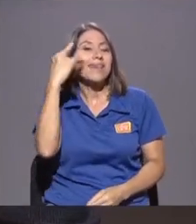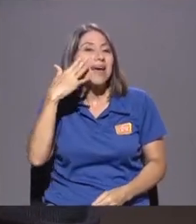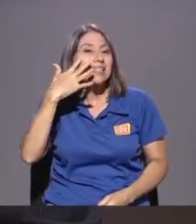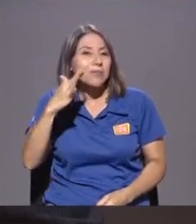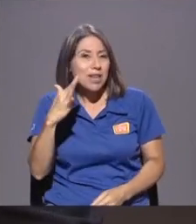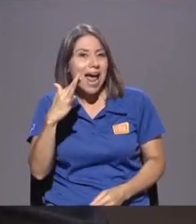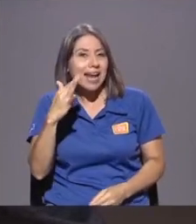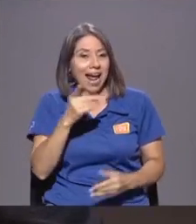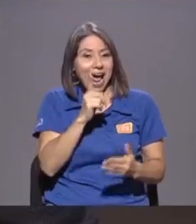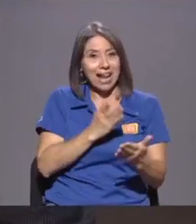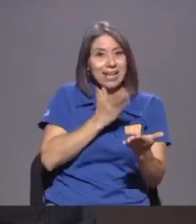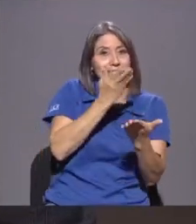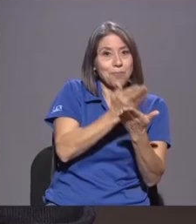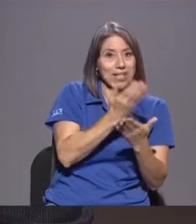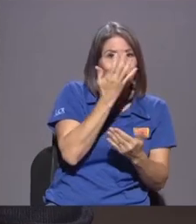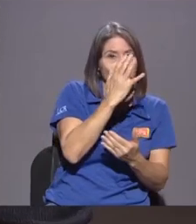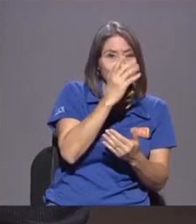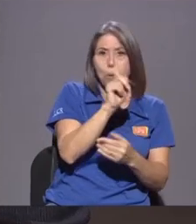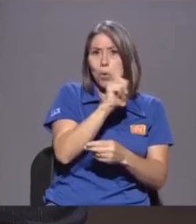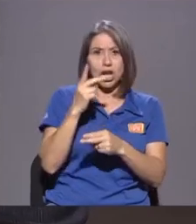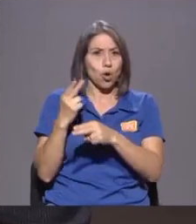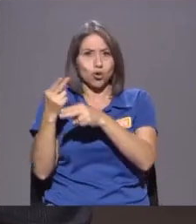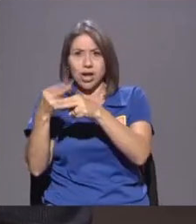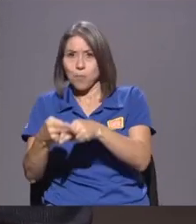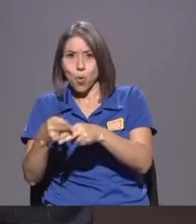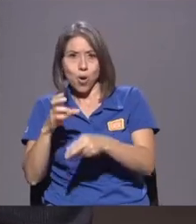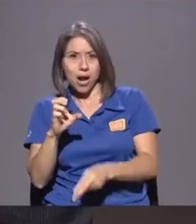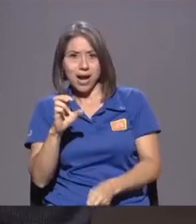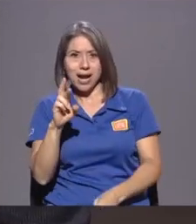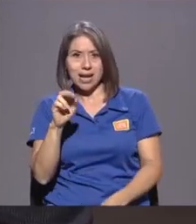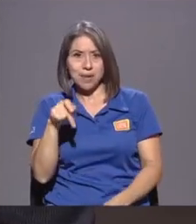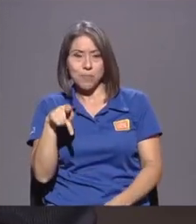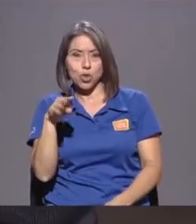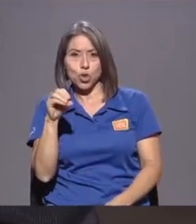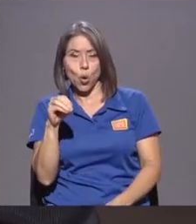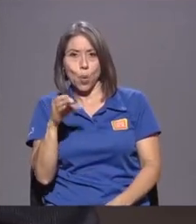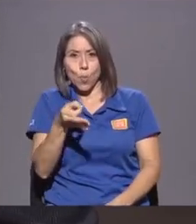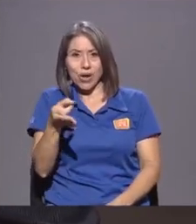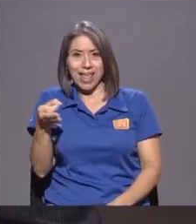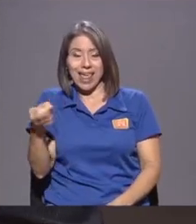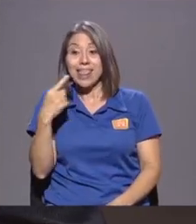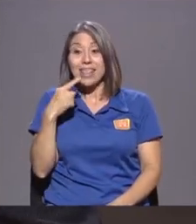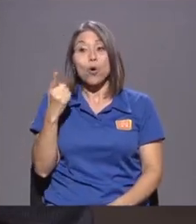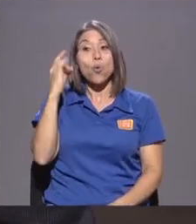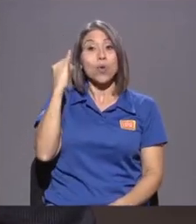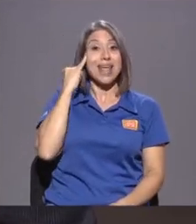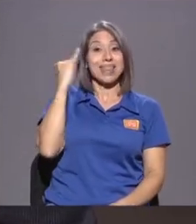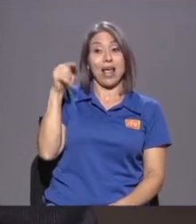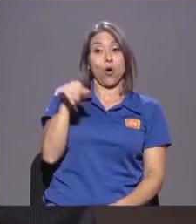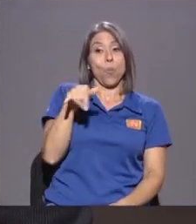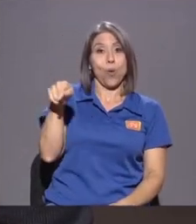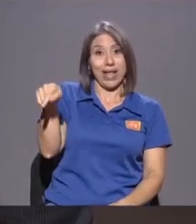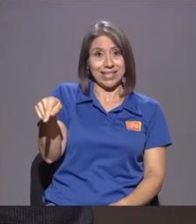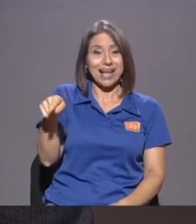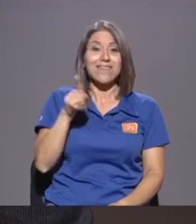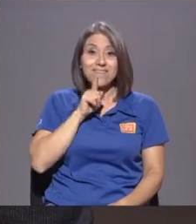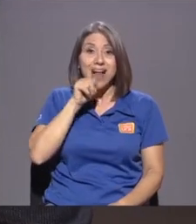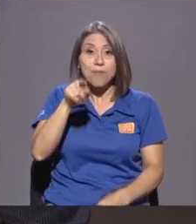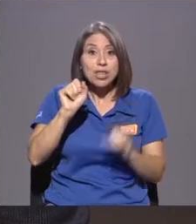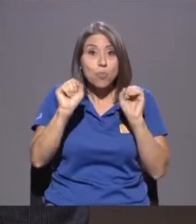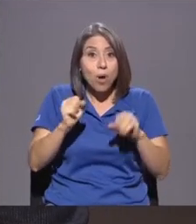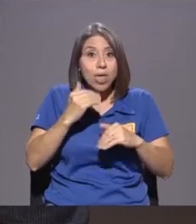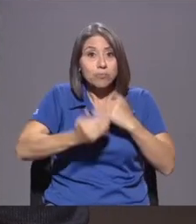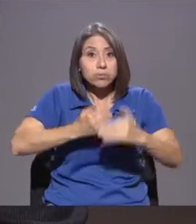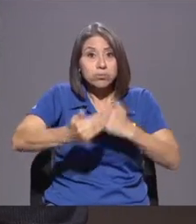Planteando Facebook Porque No Quiso Llamarlo Cripto Criptomoneda Llegue Eventualmente A Tener Alguna Viabilidad